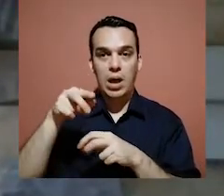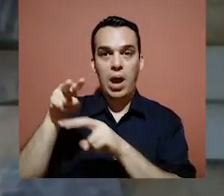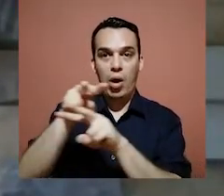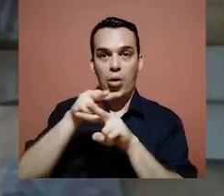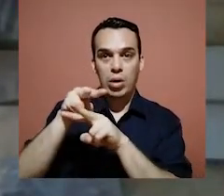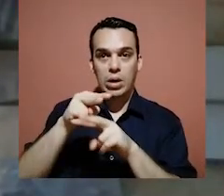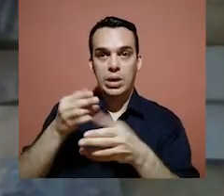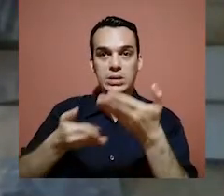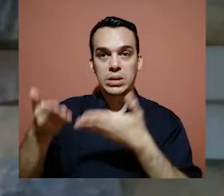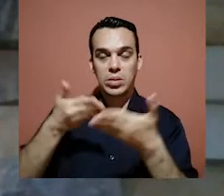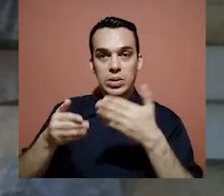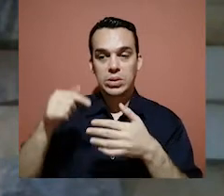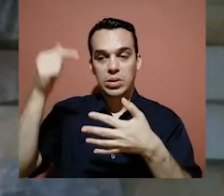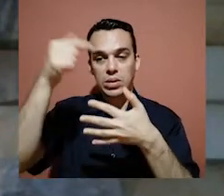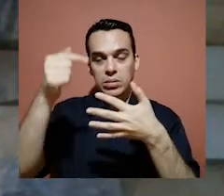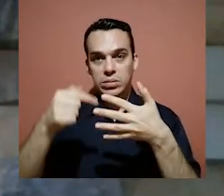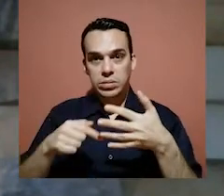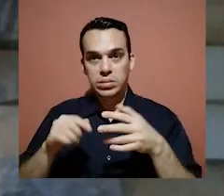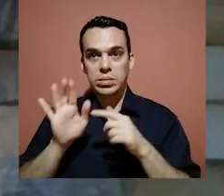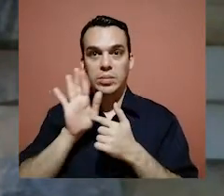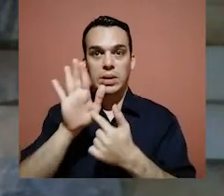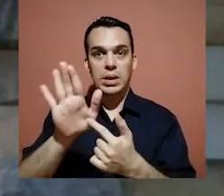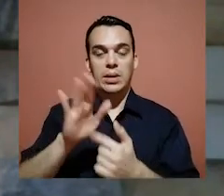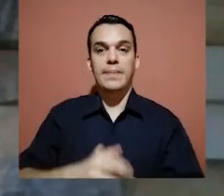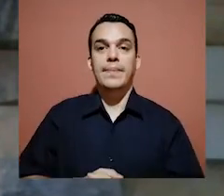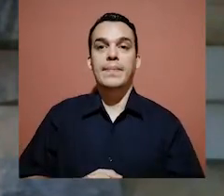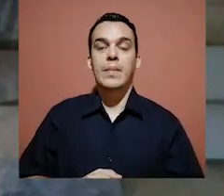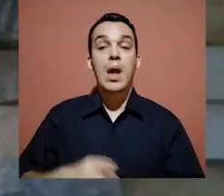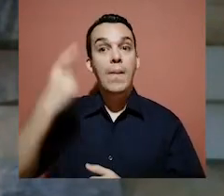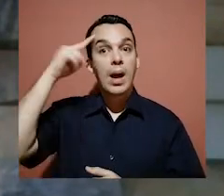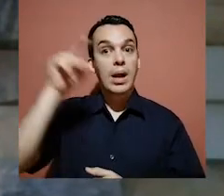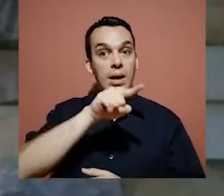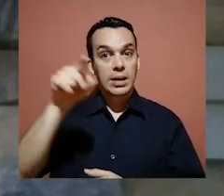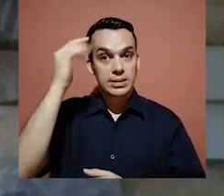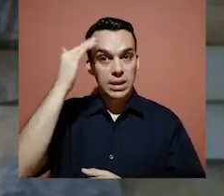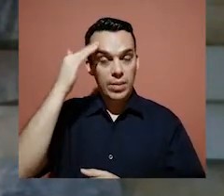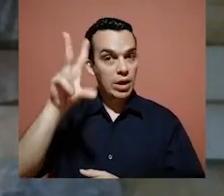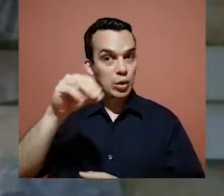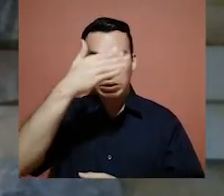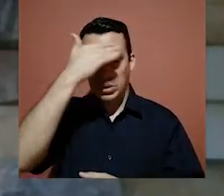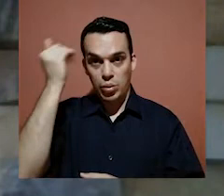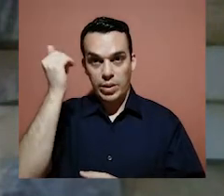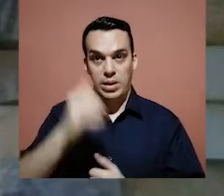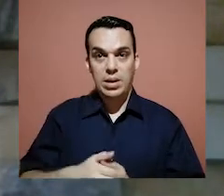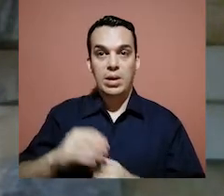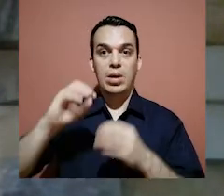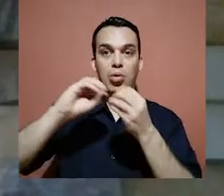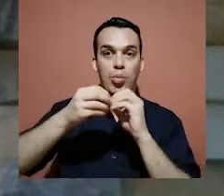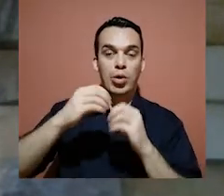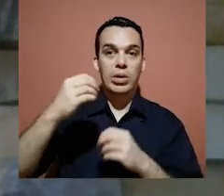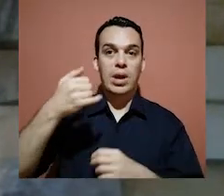muy importante. Estos datos estarán apareciendo en pantalla para que tomen nota y no se les vayan a olvidar. Tenemos